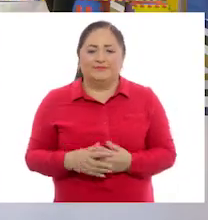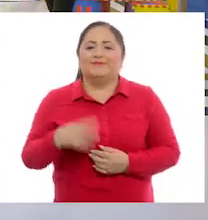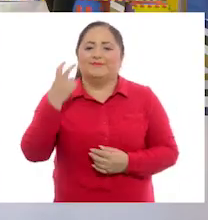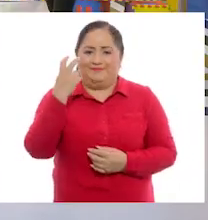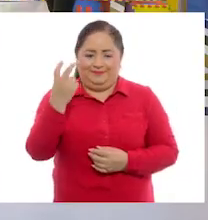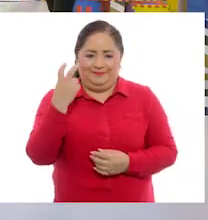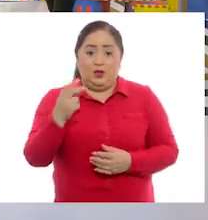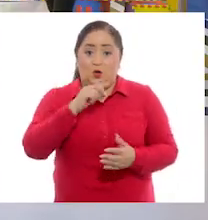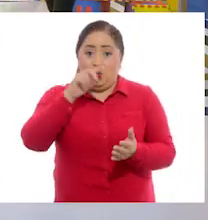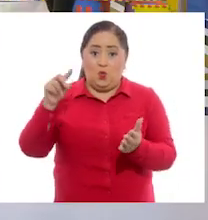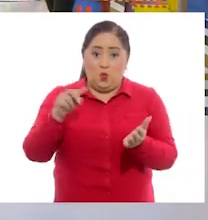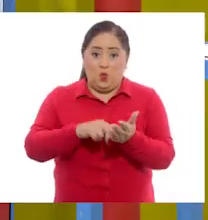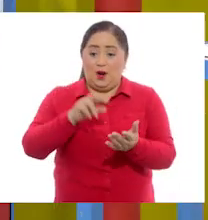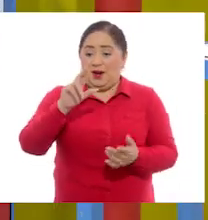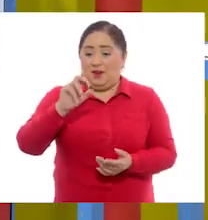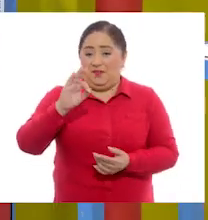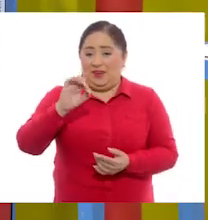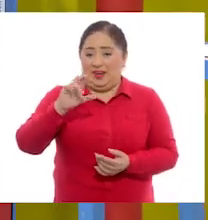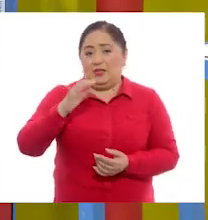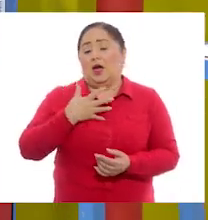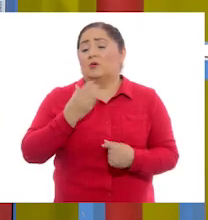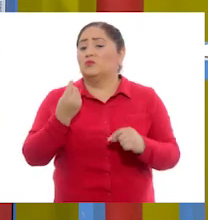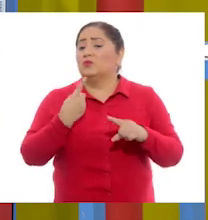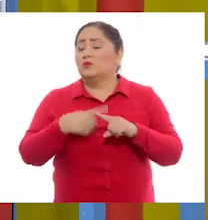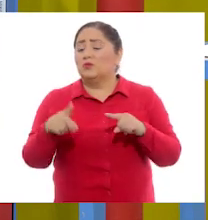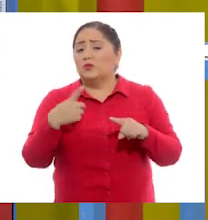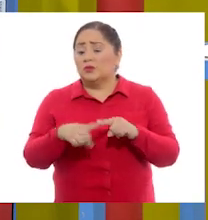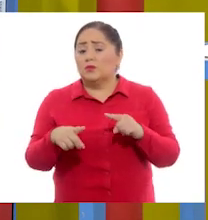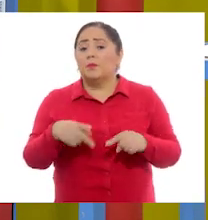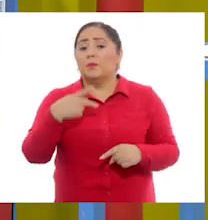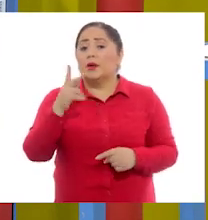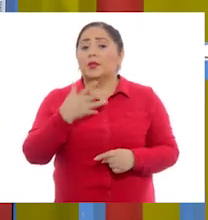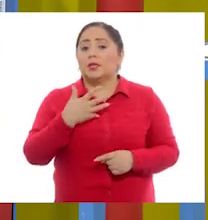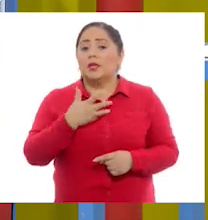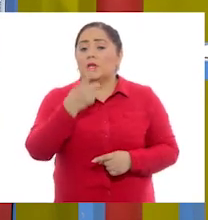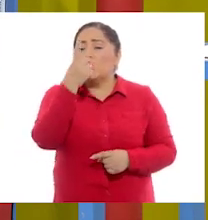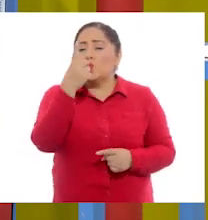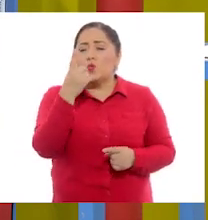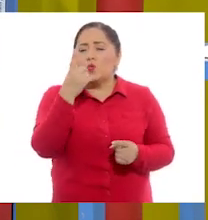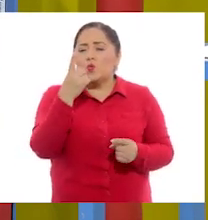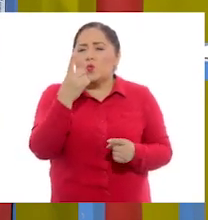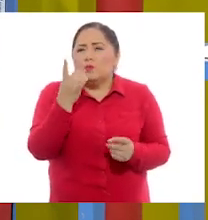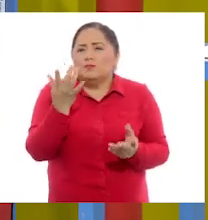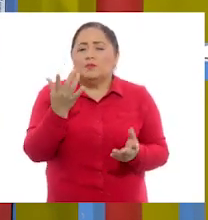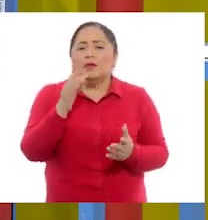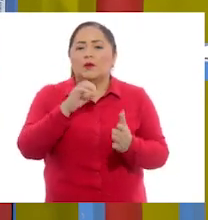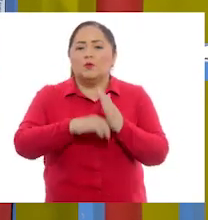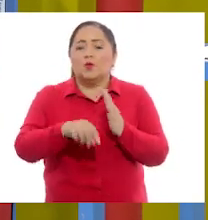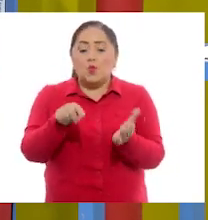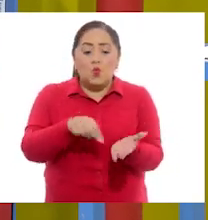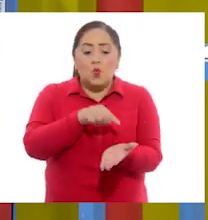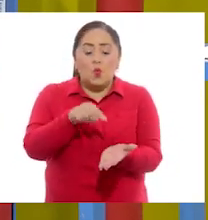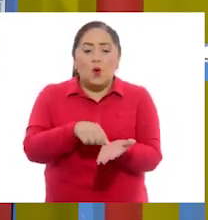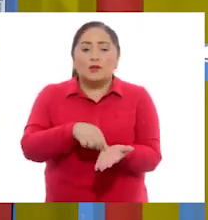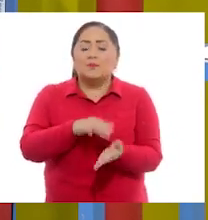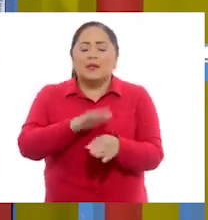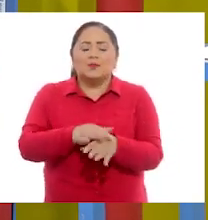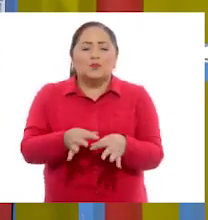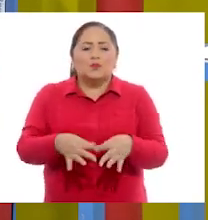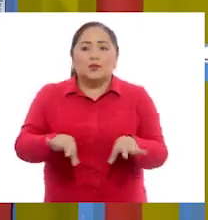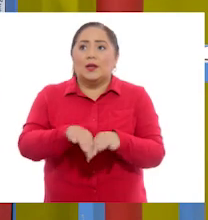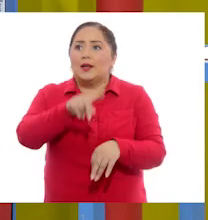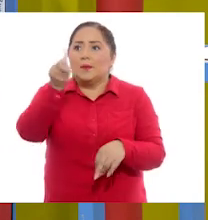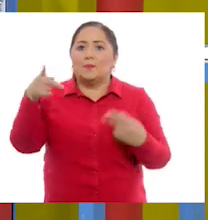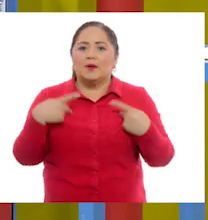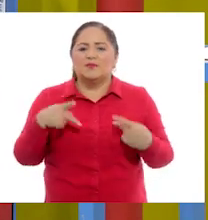es, los lugares de referencia pueden ser variados, pero tienen una característica en común. Son lugares importantes y que